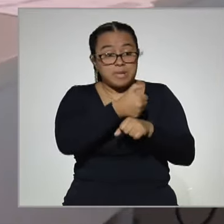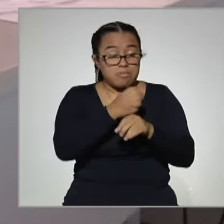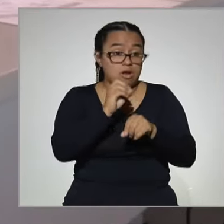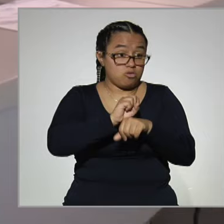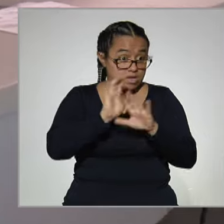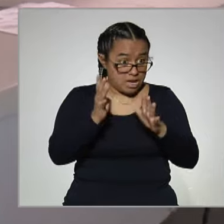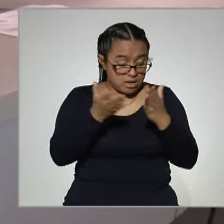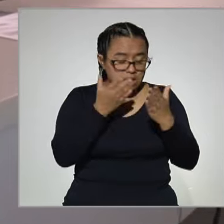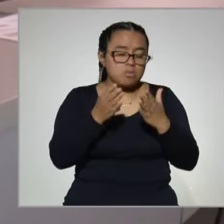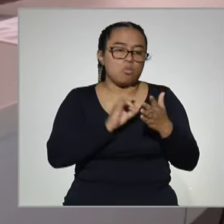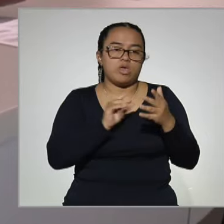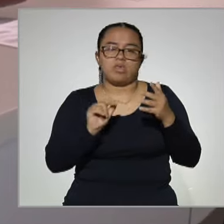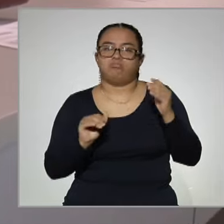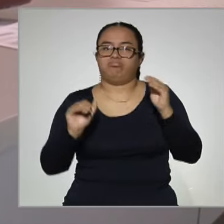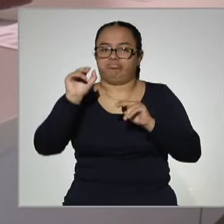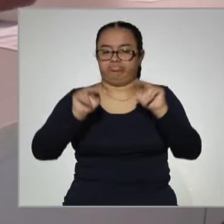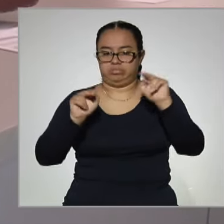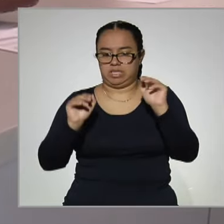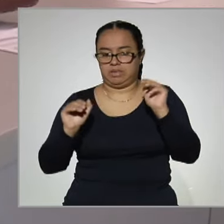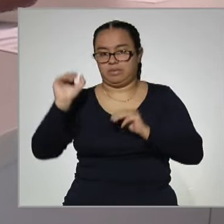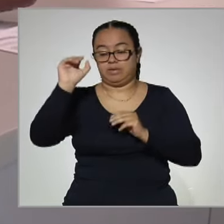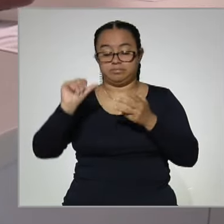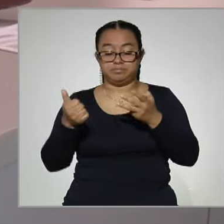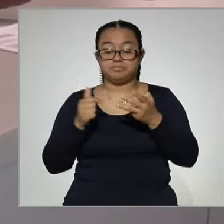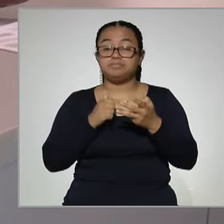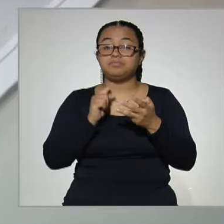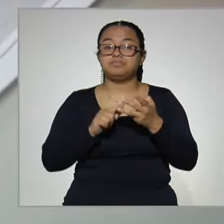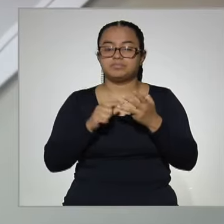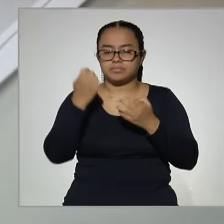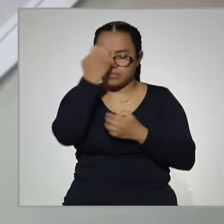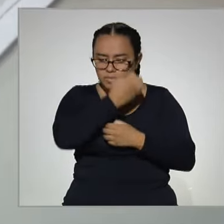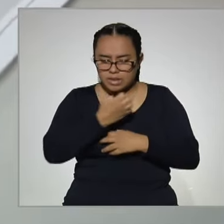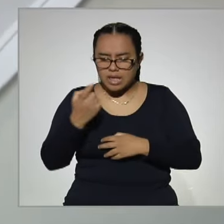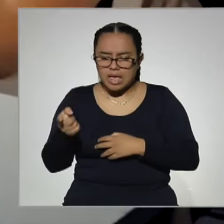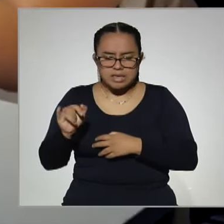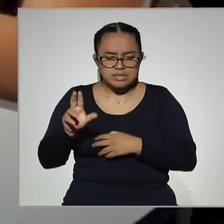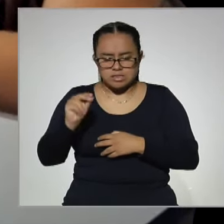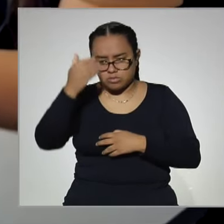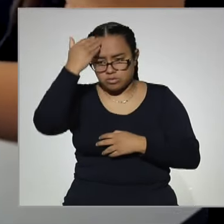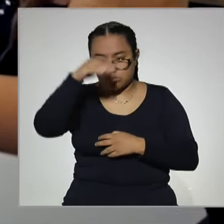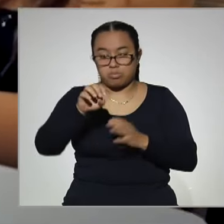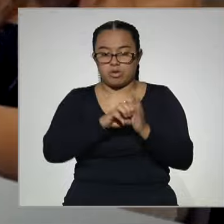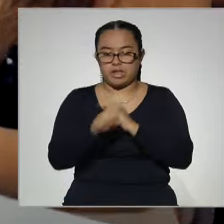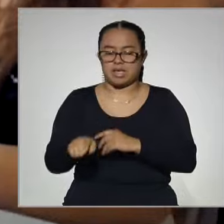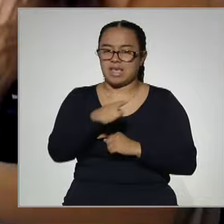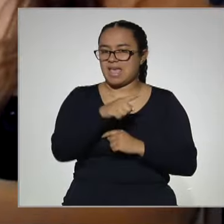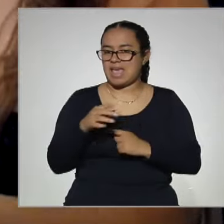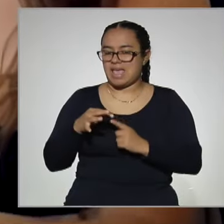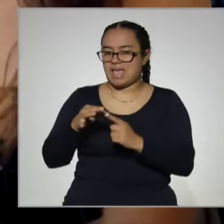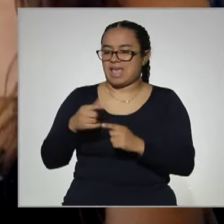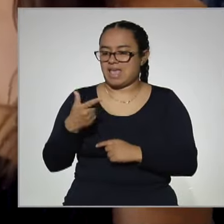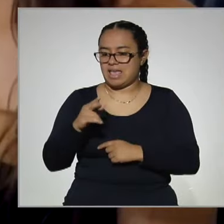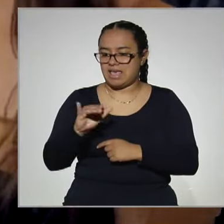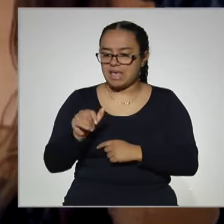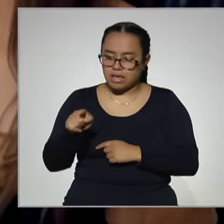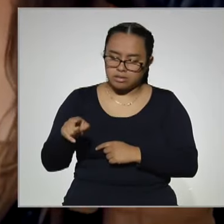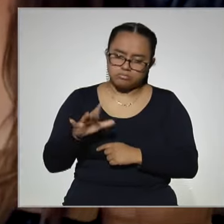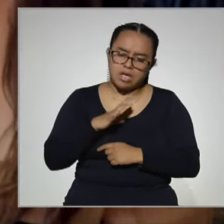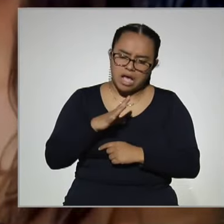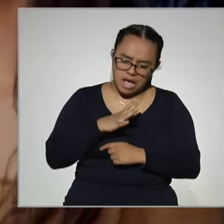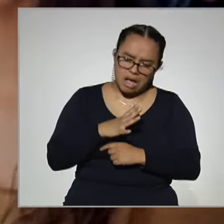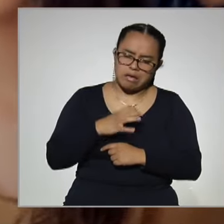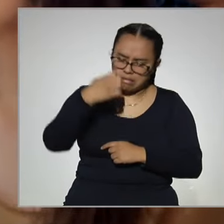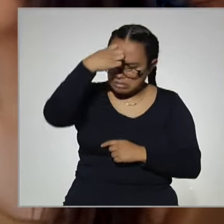La tercera modalidad es el examen de reconocimiento de saberes, que a través de una guía reconocemos su experiencia y su